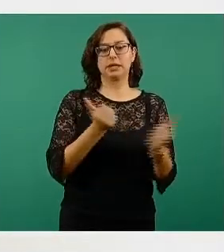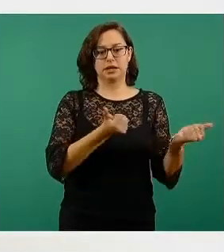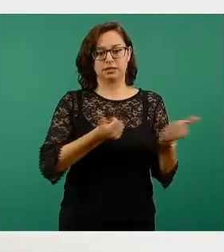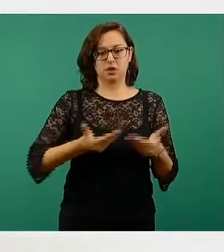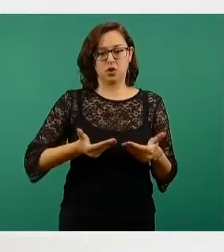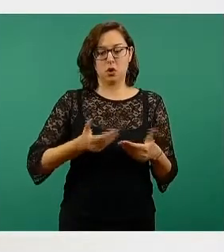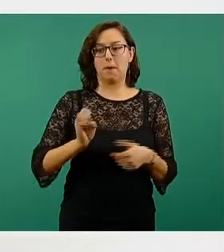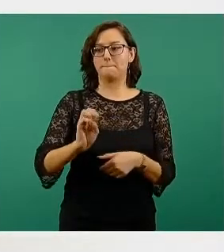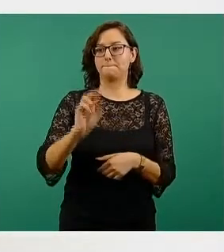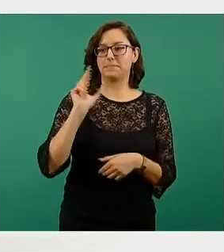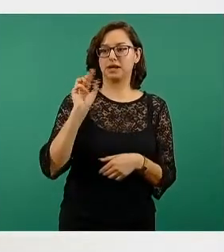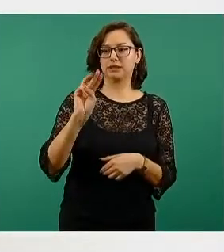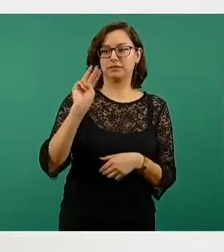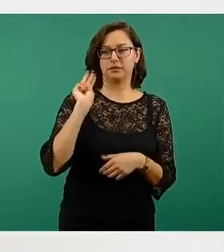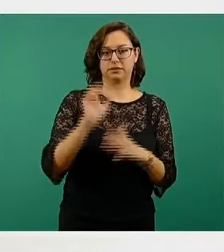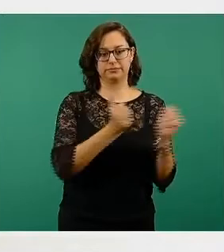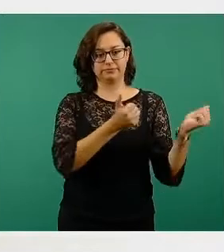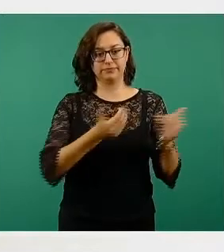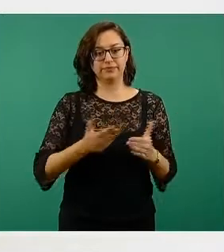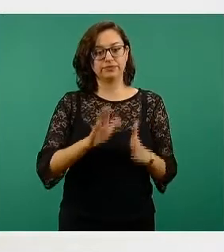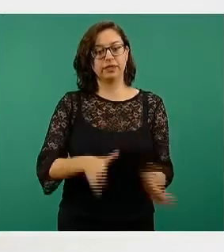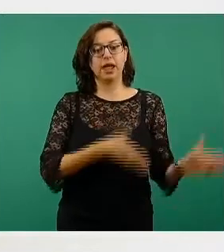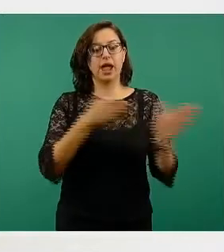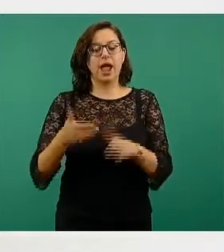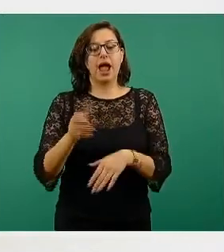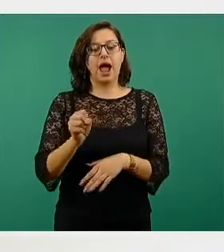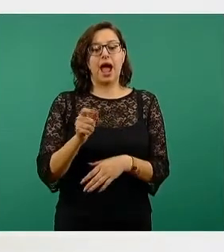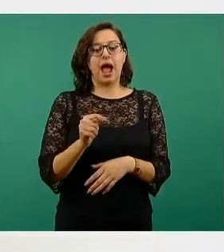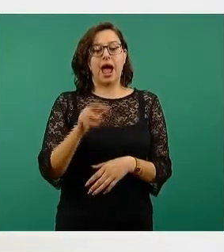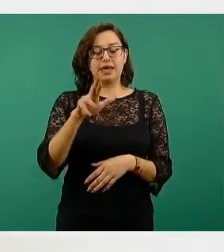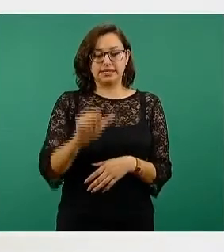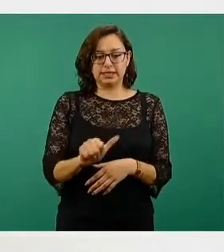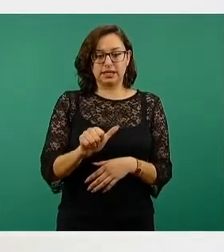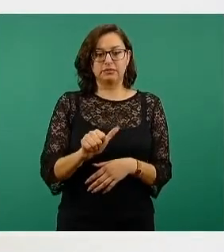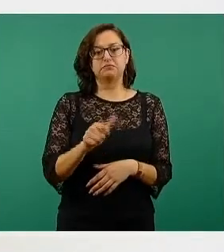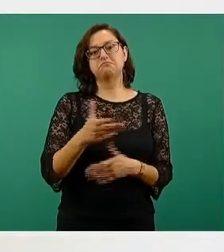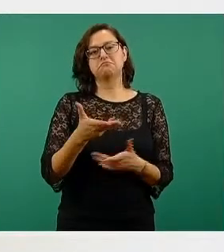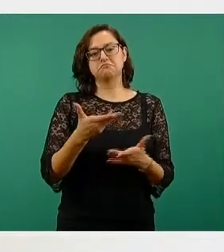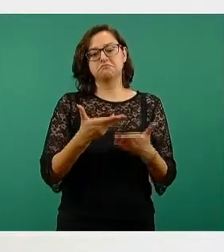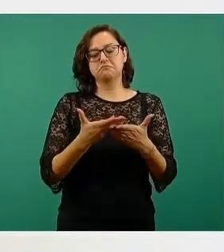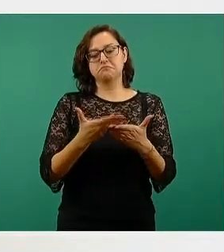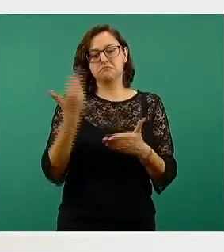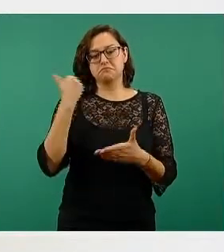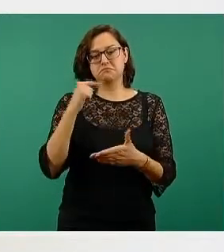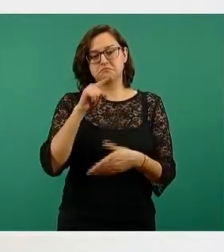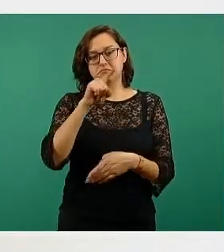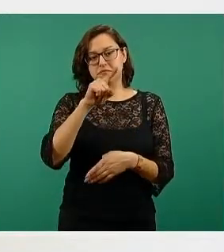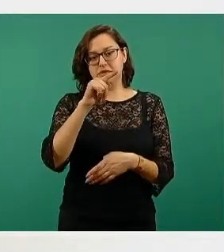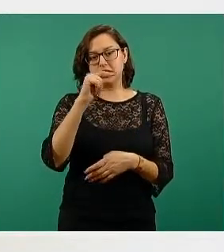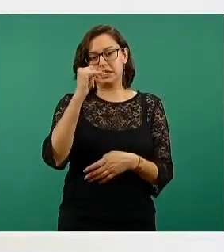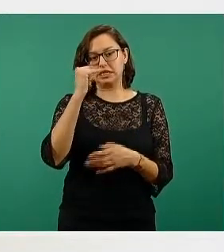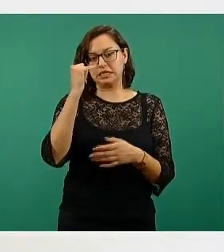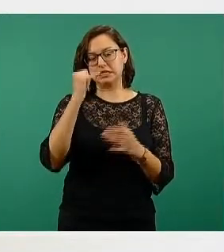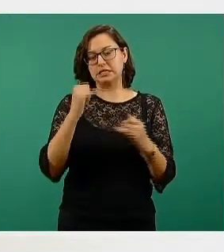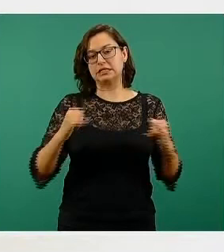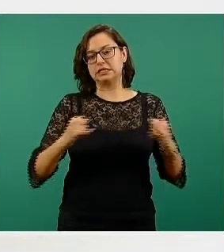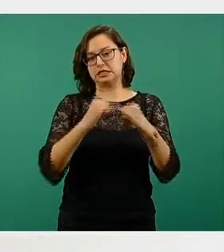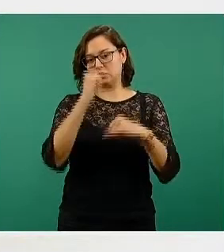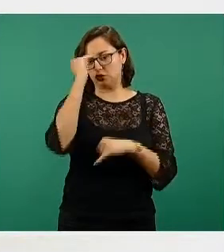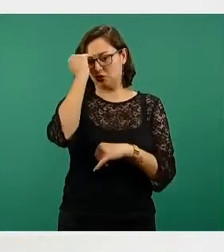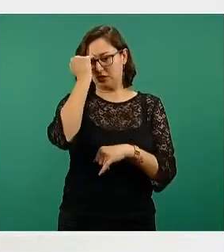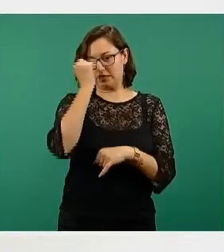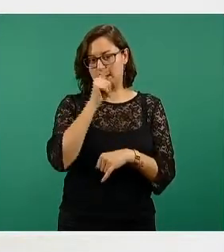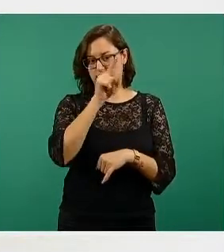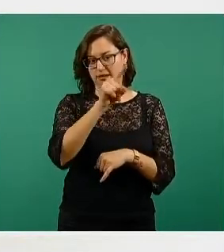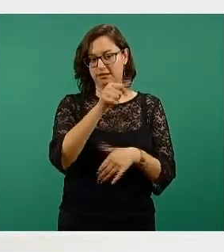el miércoles. AstraZeneca, de un embarque específico que se contrató al Instituto Cereológico de la India.